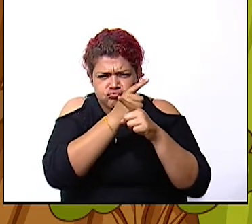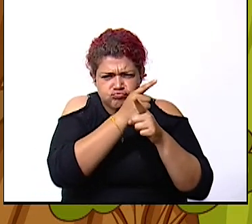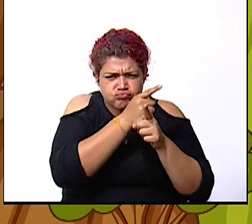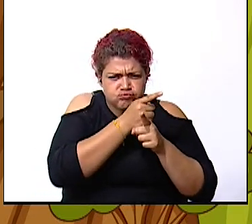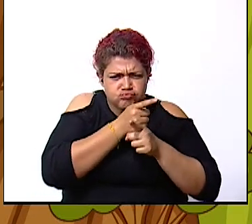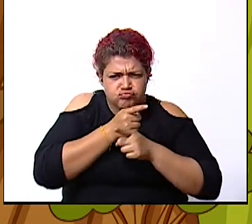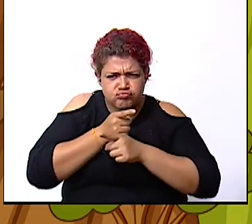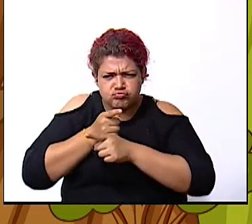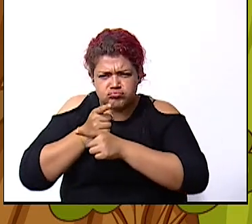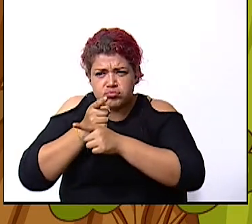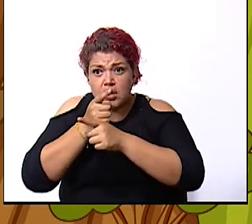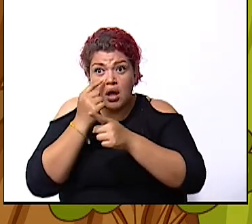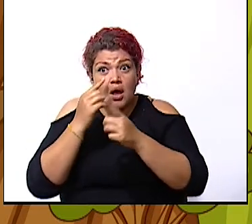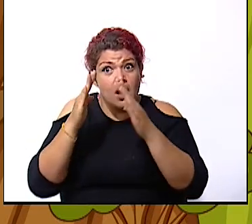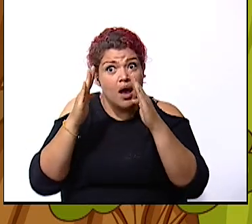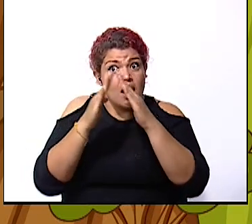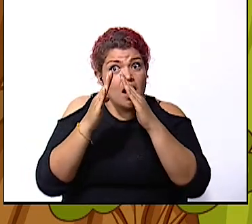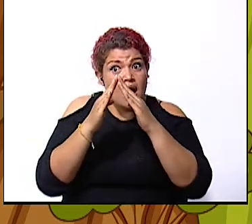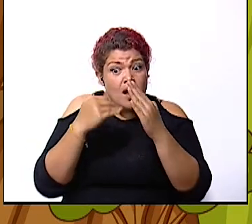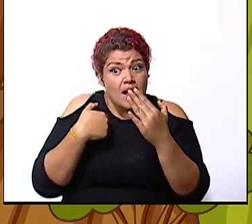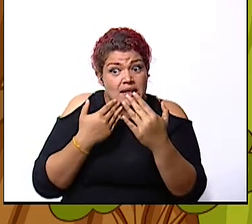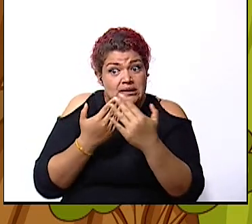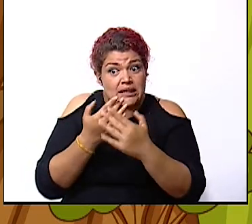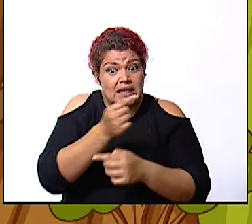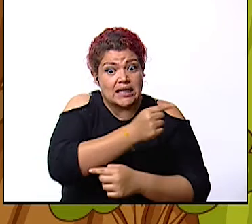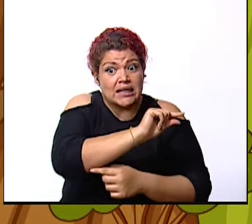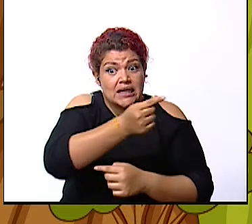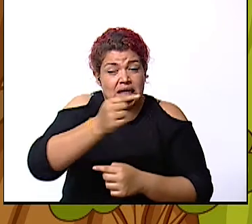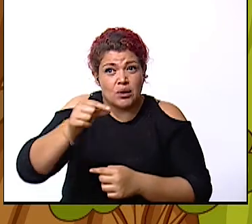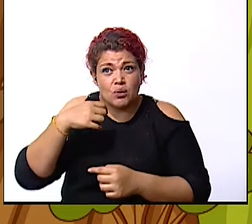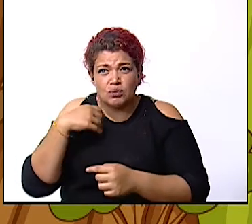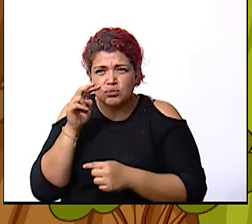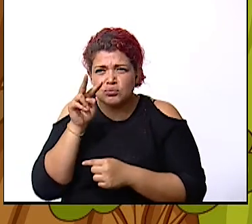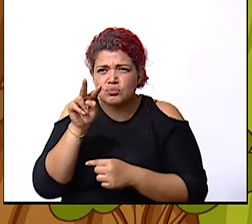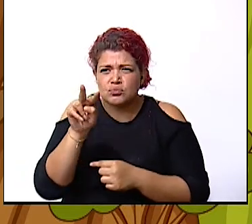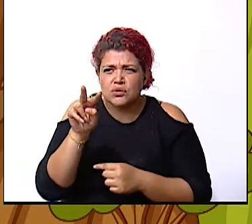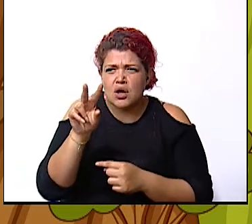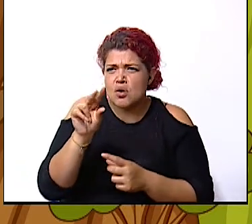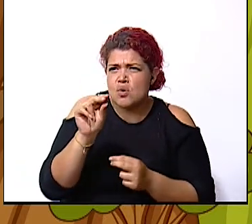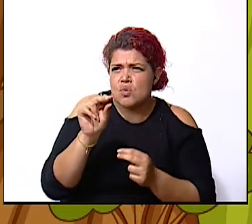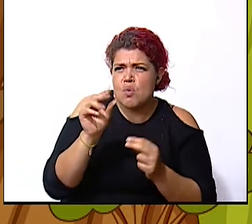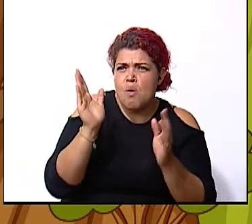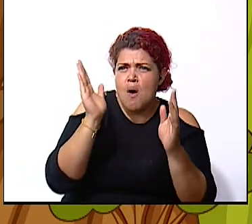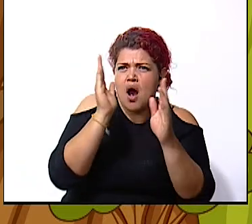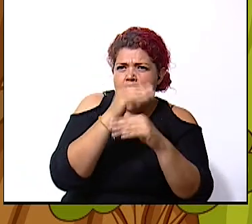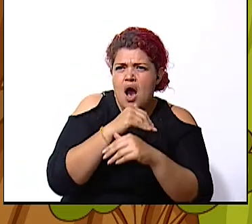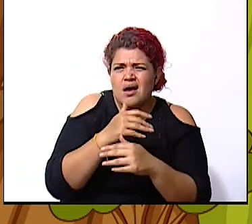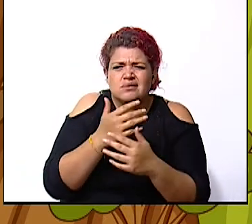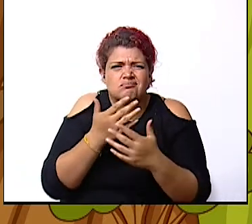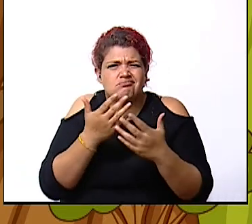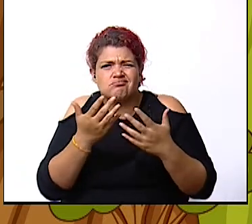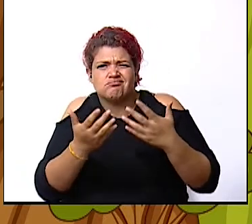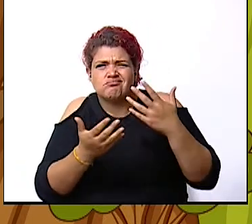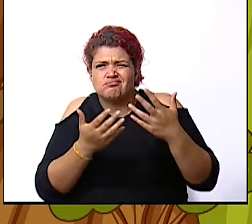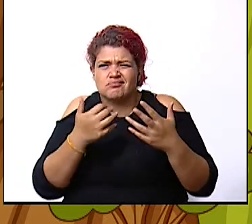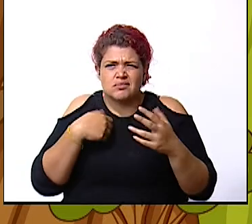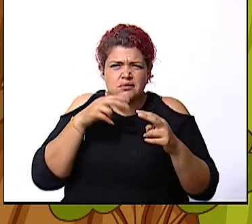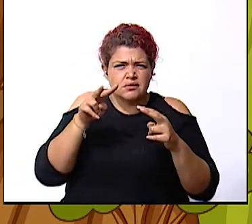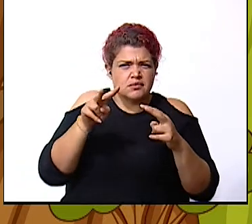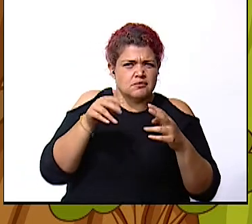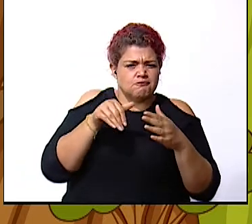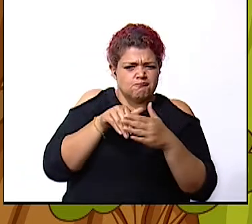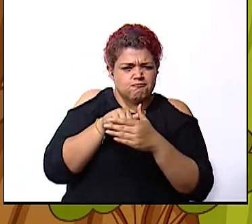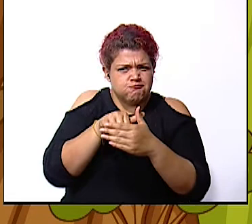observar que si vivimos cerca de un río observar de que no existan algún tipo de objeto que esté